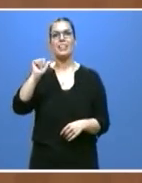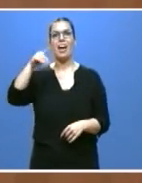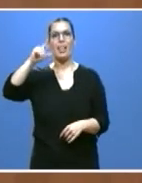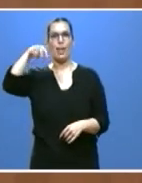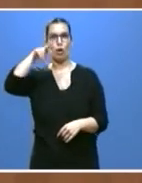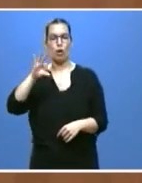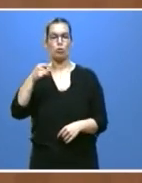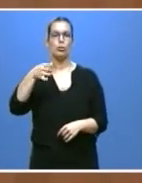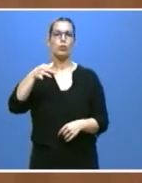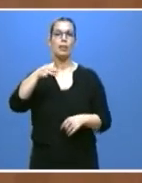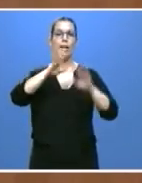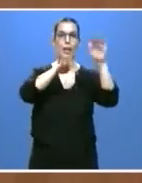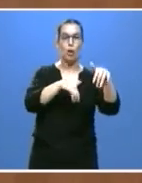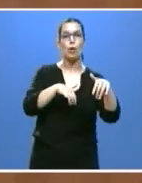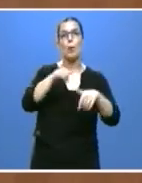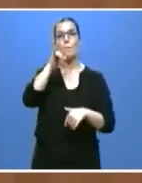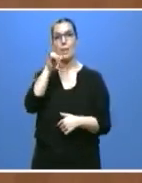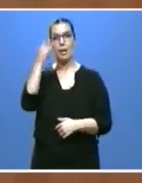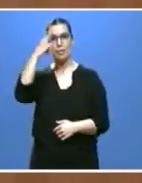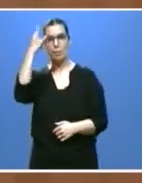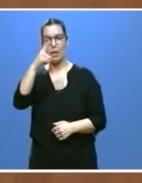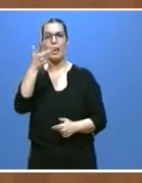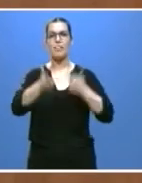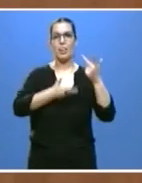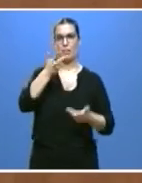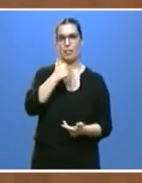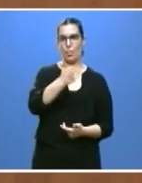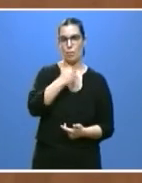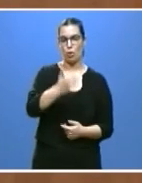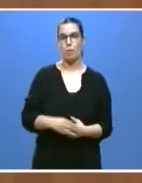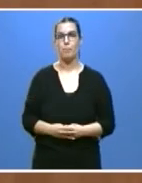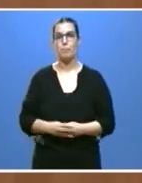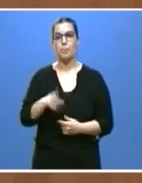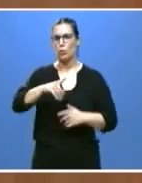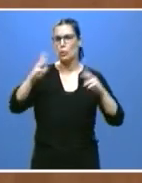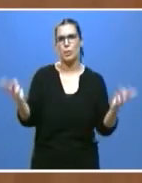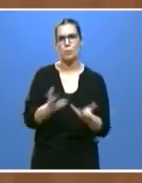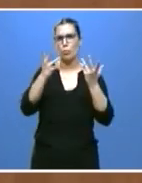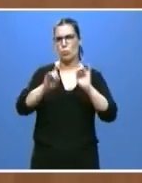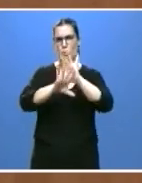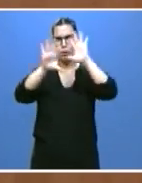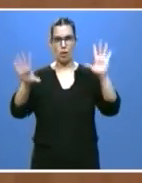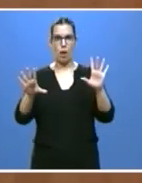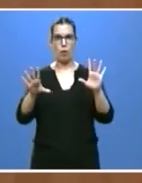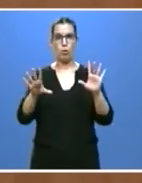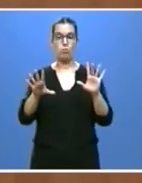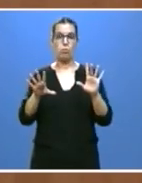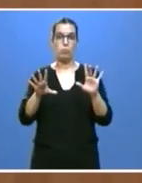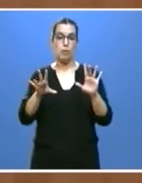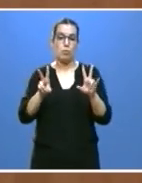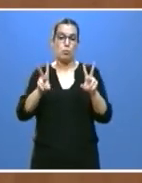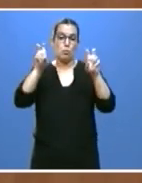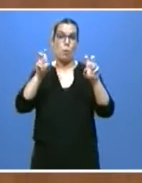Béjar en Salamanca y Benavente en Zamora. Con un impulso decidido de los nuevos previstos para esta legislatura.